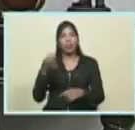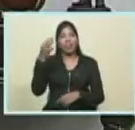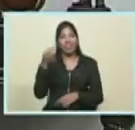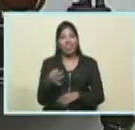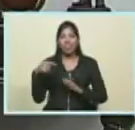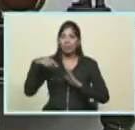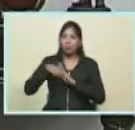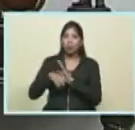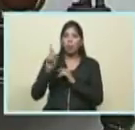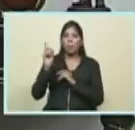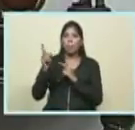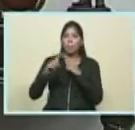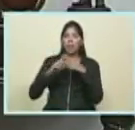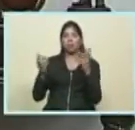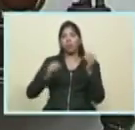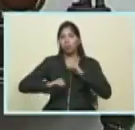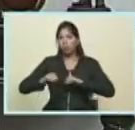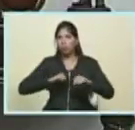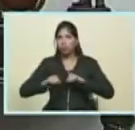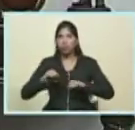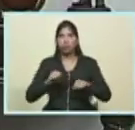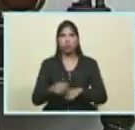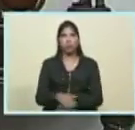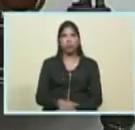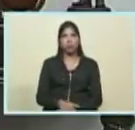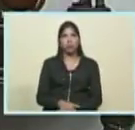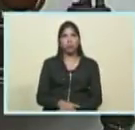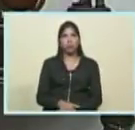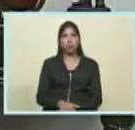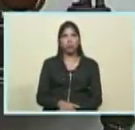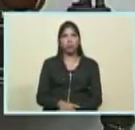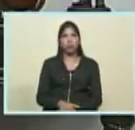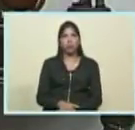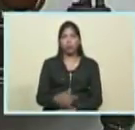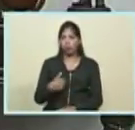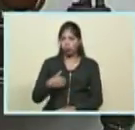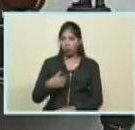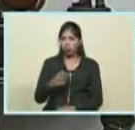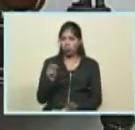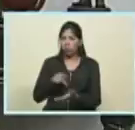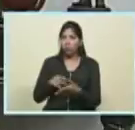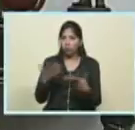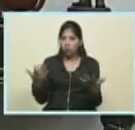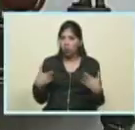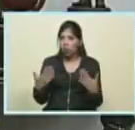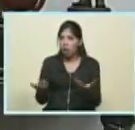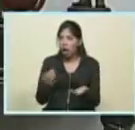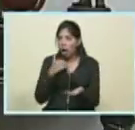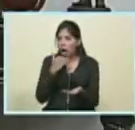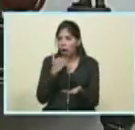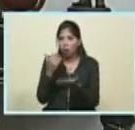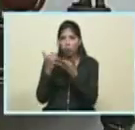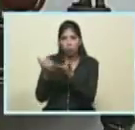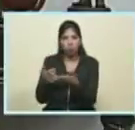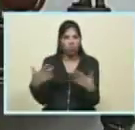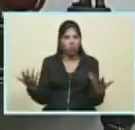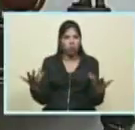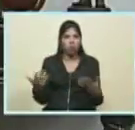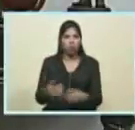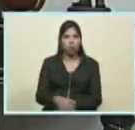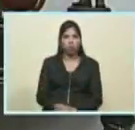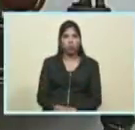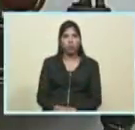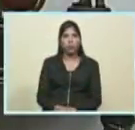está bien pero más allá de la palabra está aquí estoy hermano en que puedo ayudarte donde puedo ayudarte